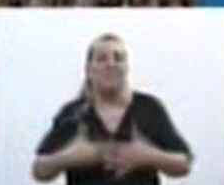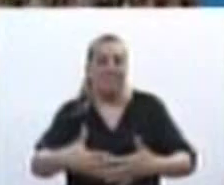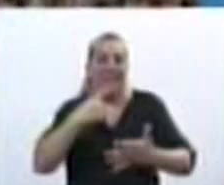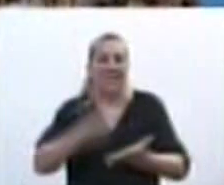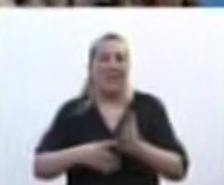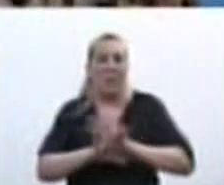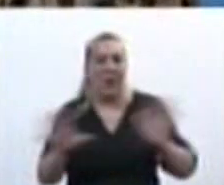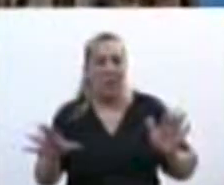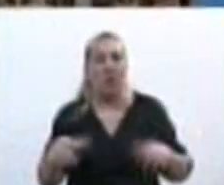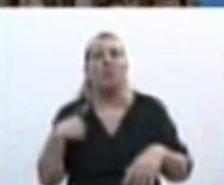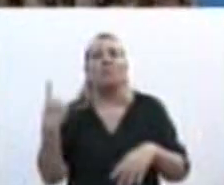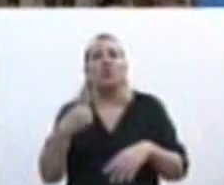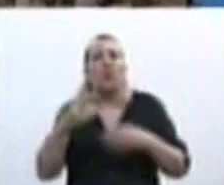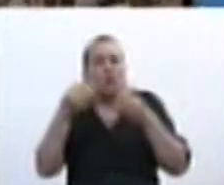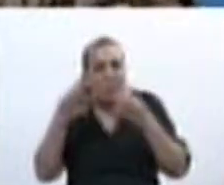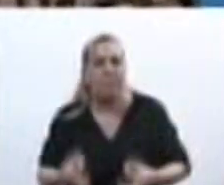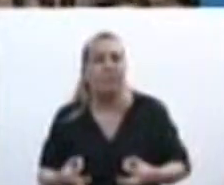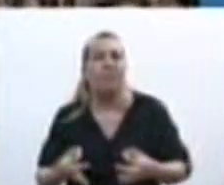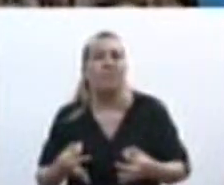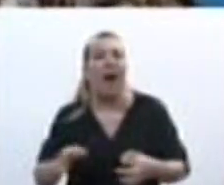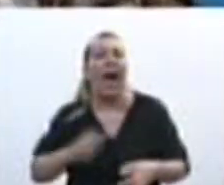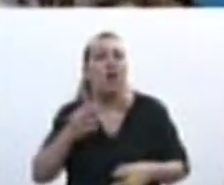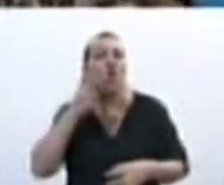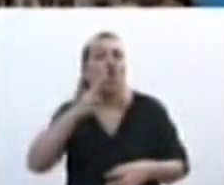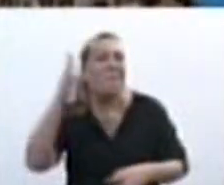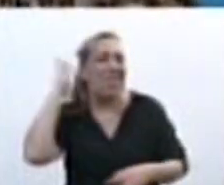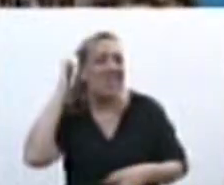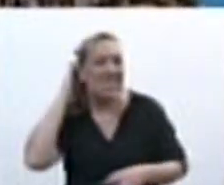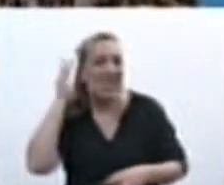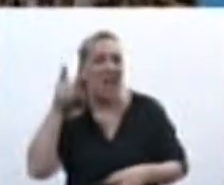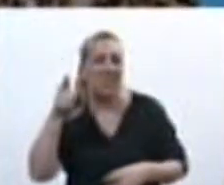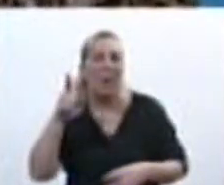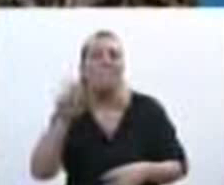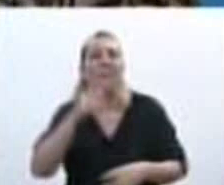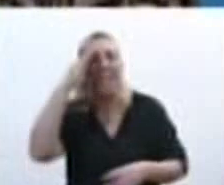en marcha la reglamentación en el año 2016 en marzo